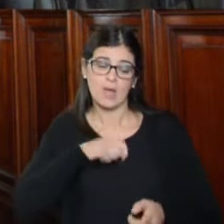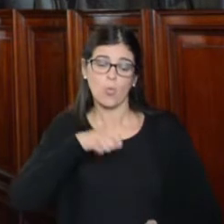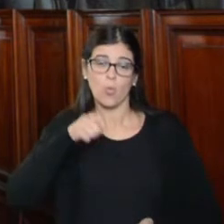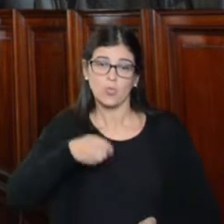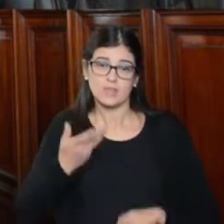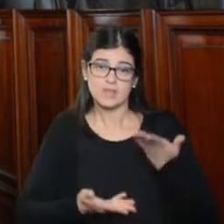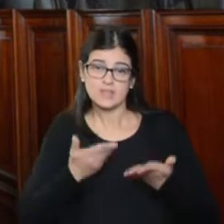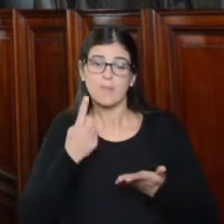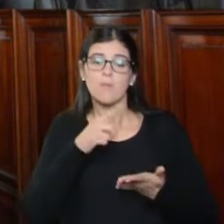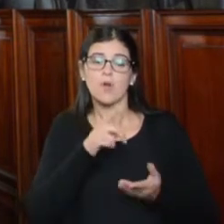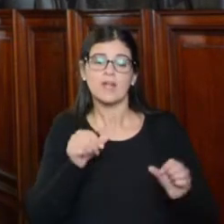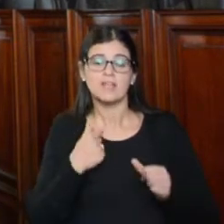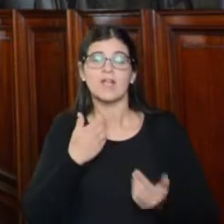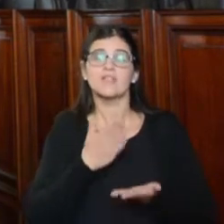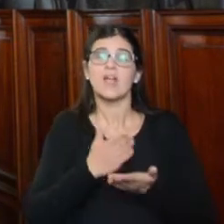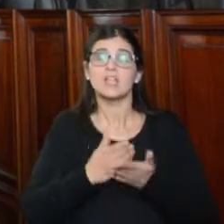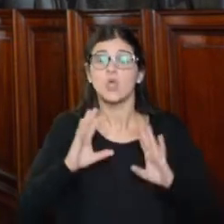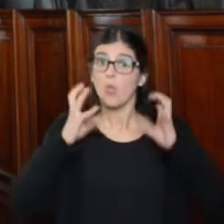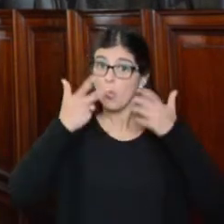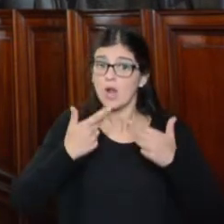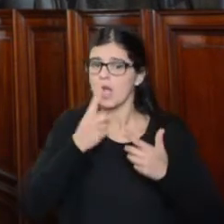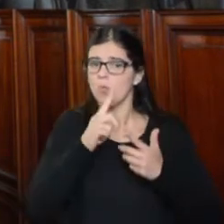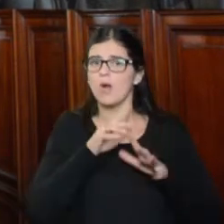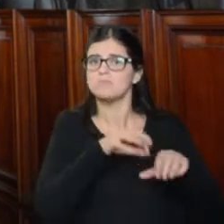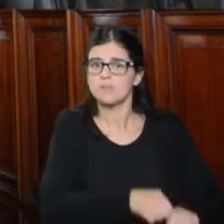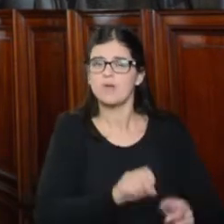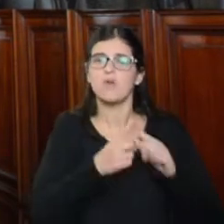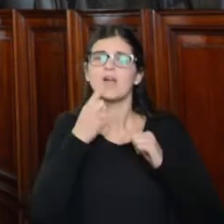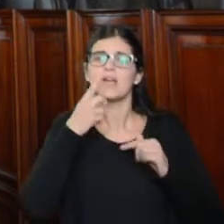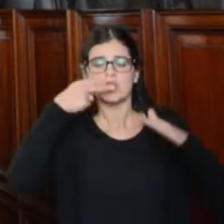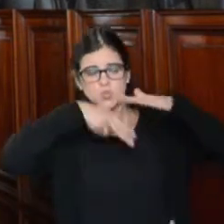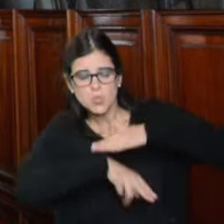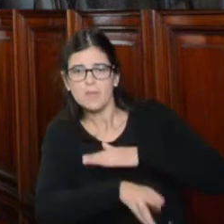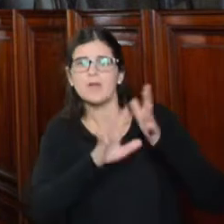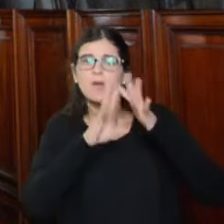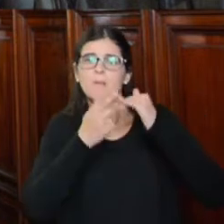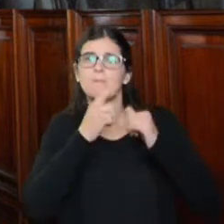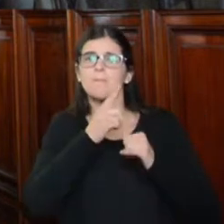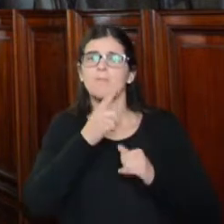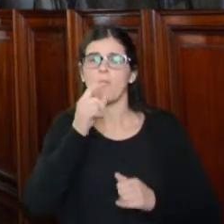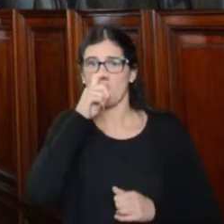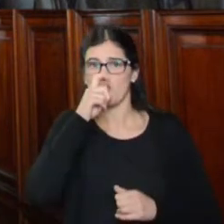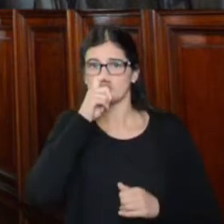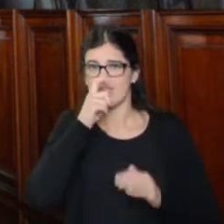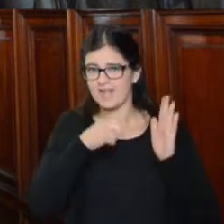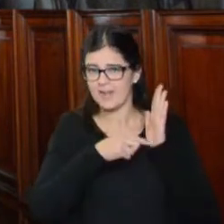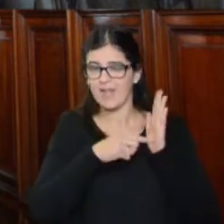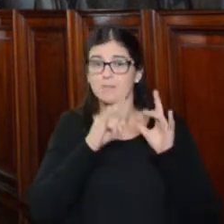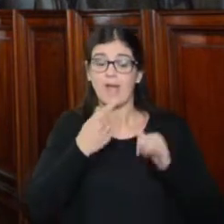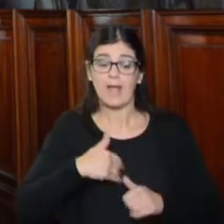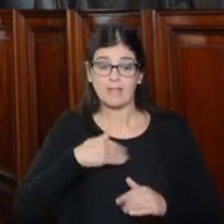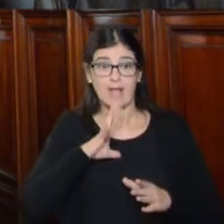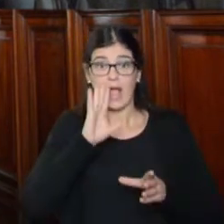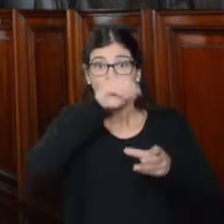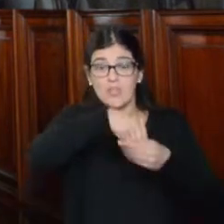contravencional por el legítimo ejercicio del derecho de huelga en los subterráneos de la ciudad de Buenos Aires es expresión del clima de persecución sindical que se vive en la Argentina.